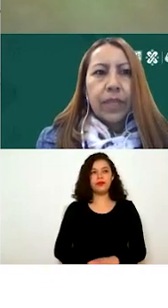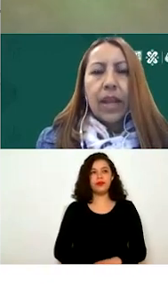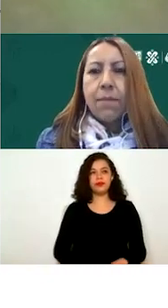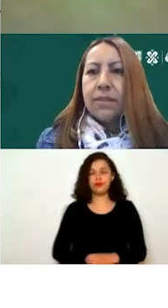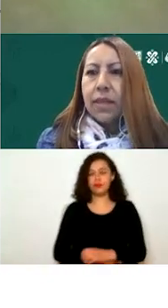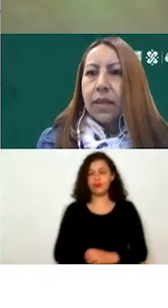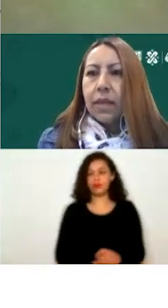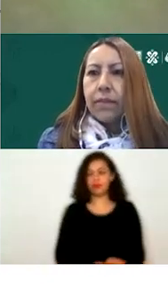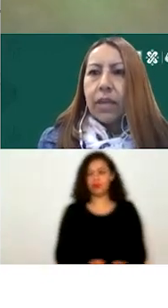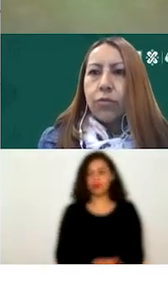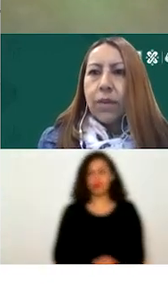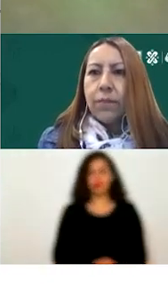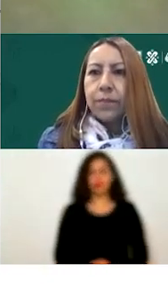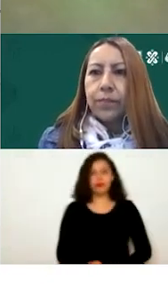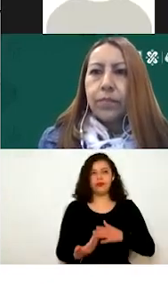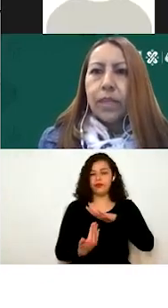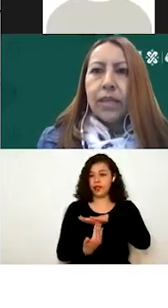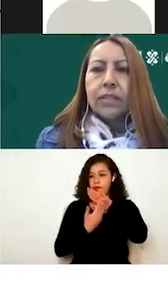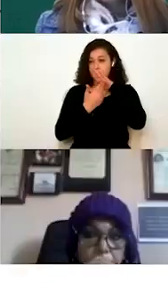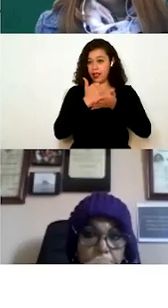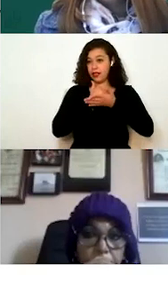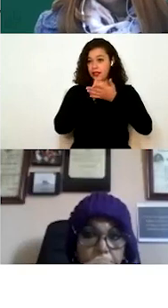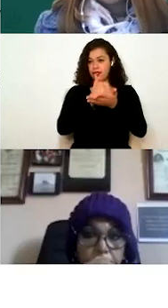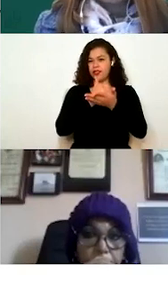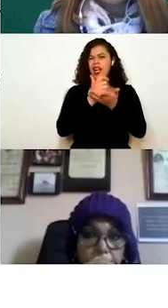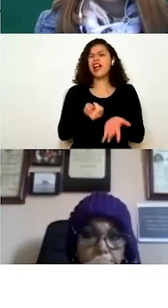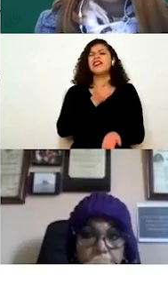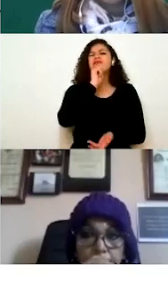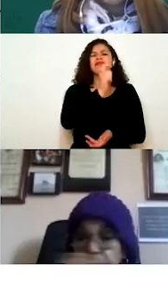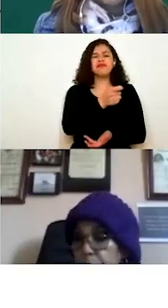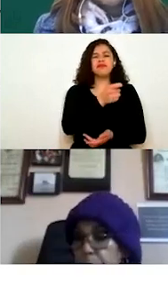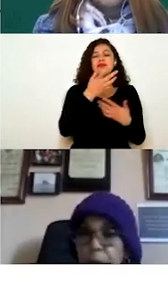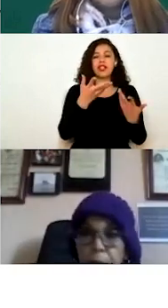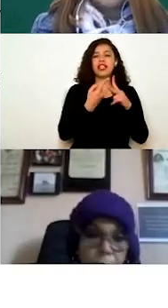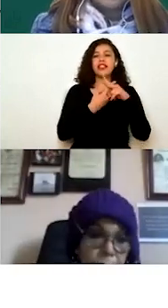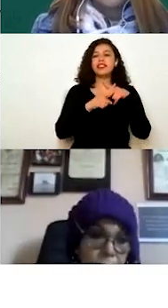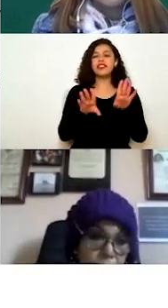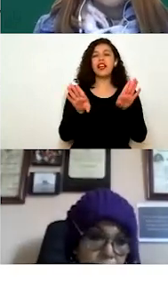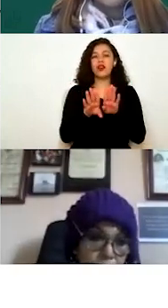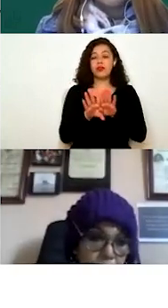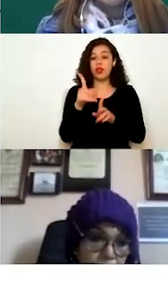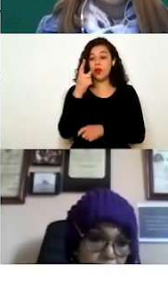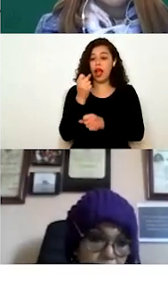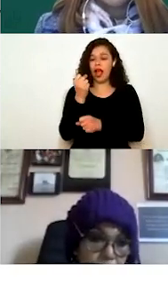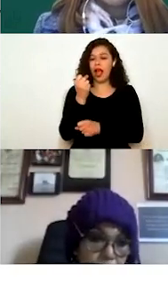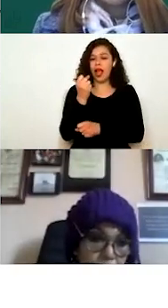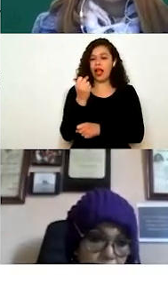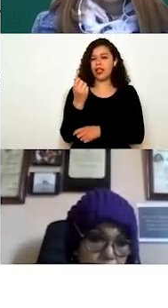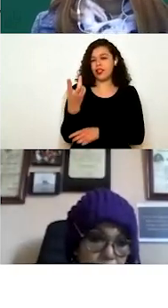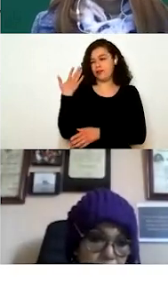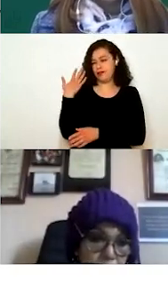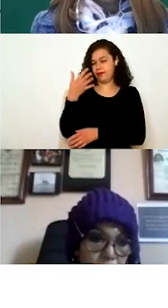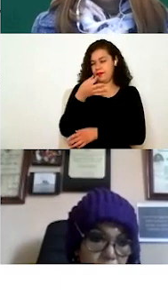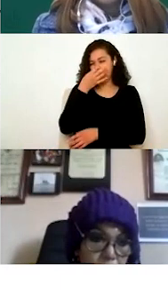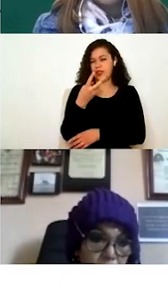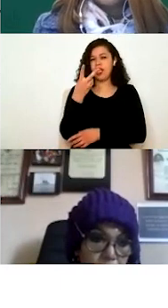La mesa de ayuda es un programa que surge el año pasado, más o menos a mediados de